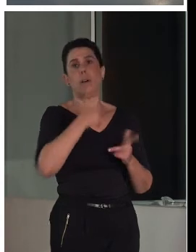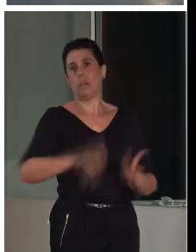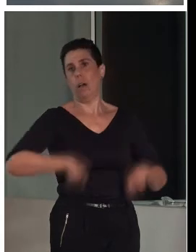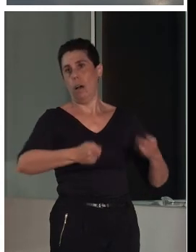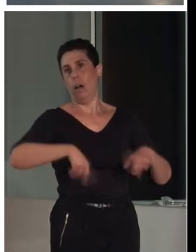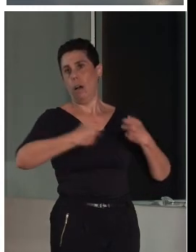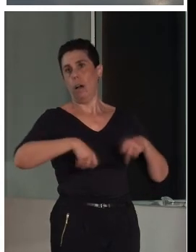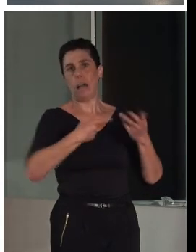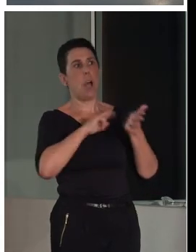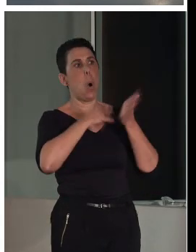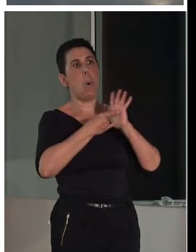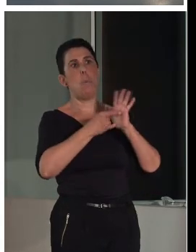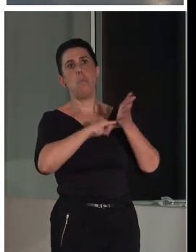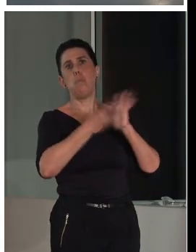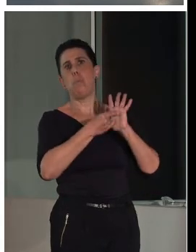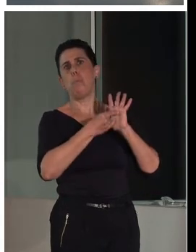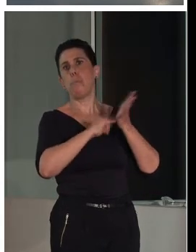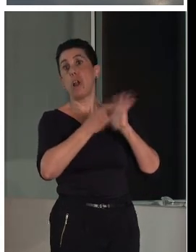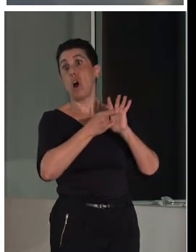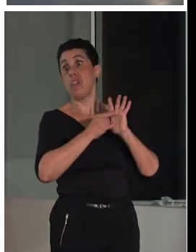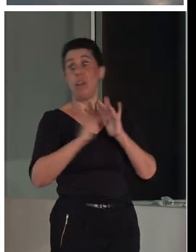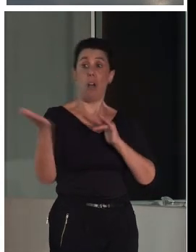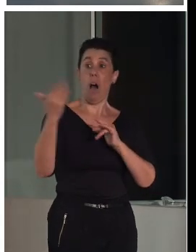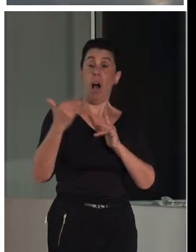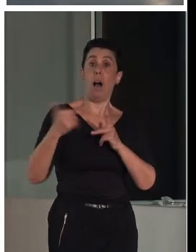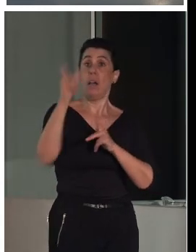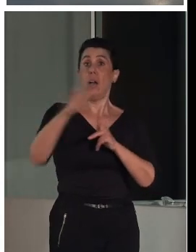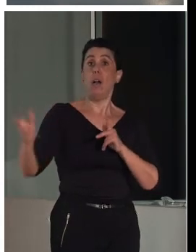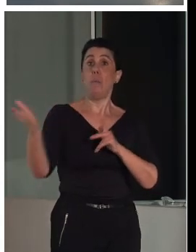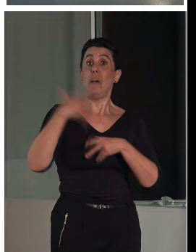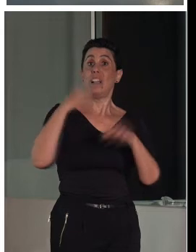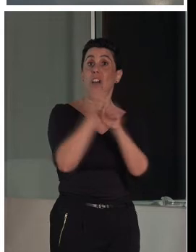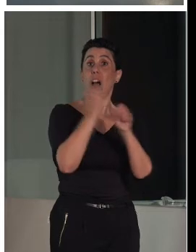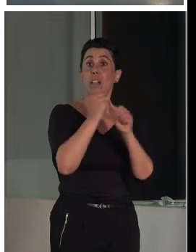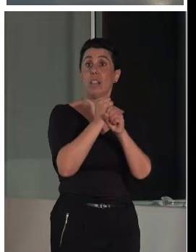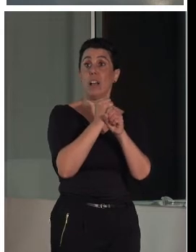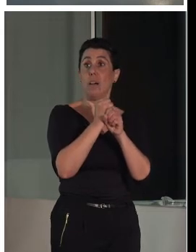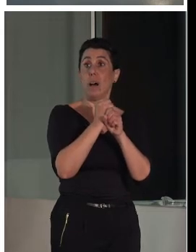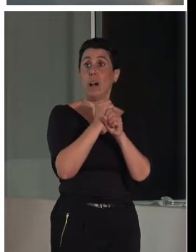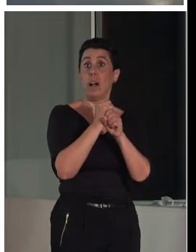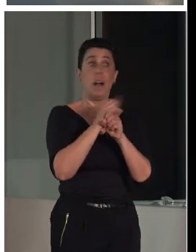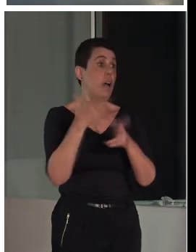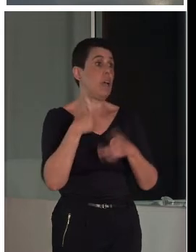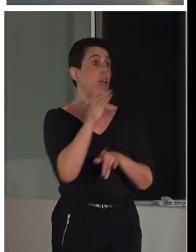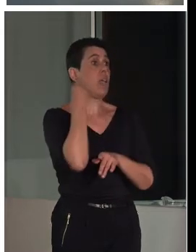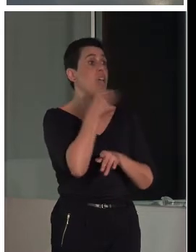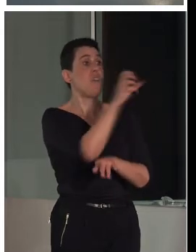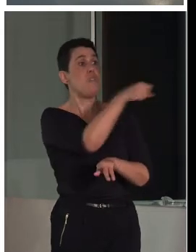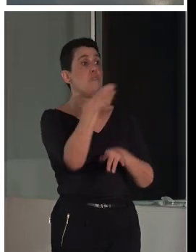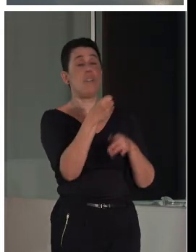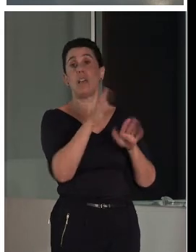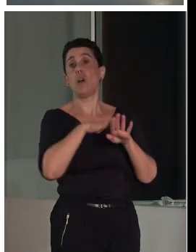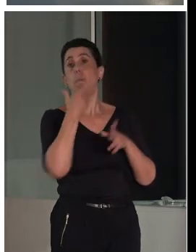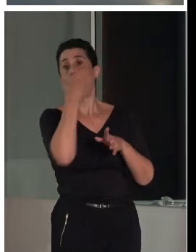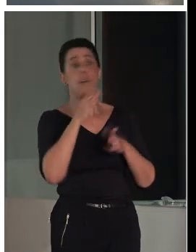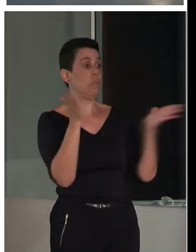un proyecto de traer gente a trabajar. Y que no se había comprado una cámara frigorífica para la fruta. Ese es un ejemplo real.